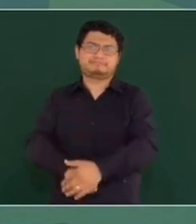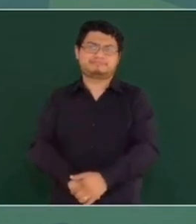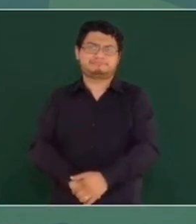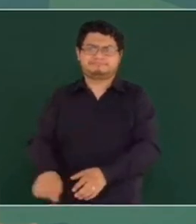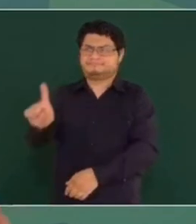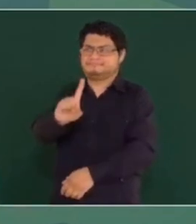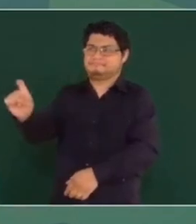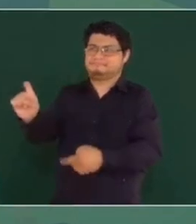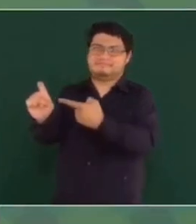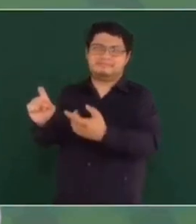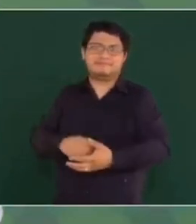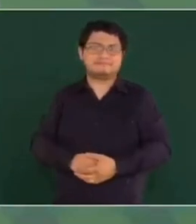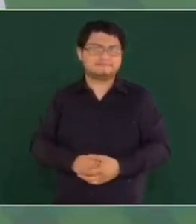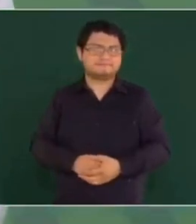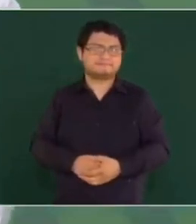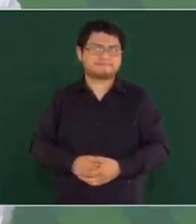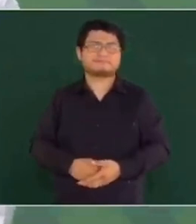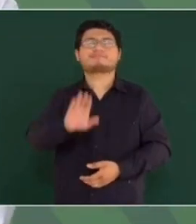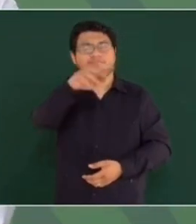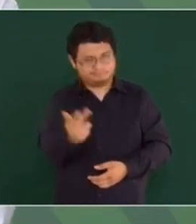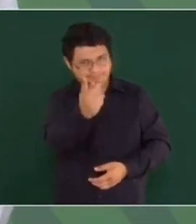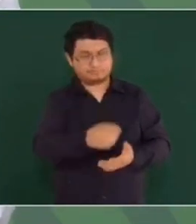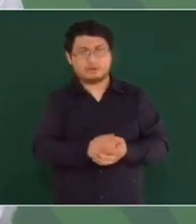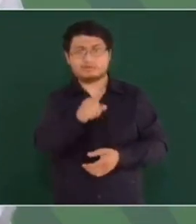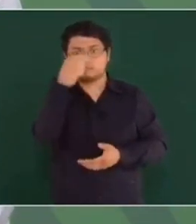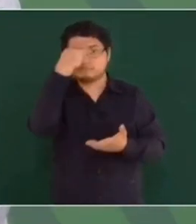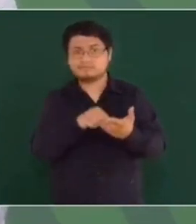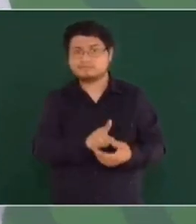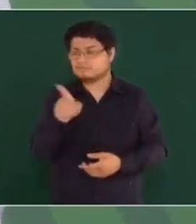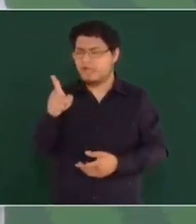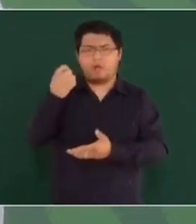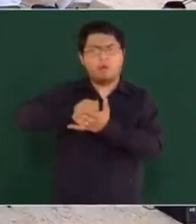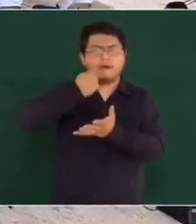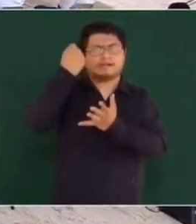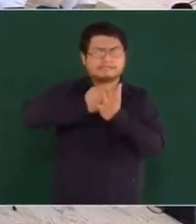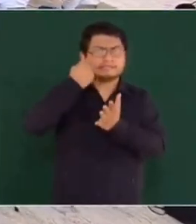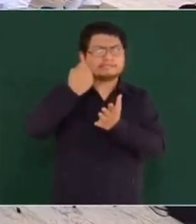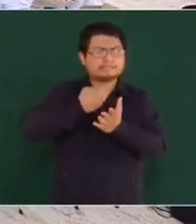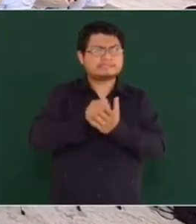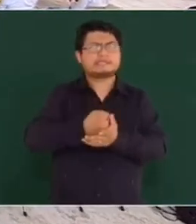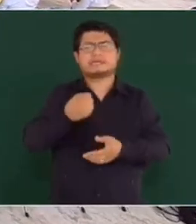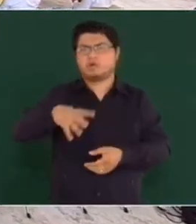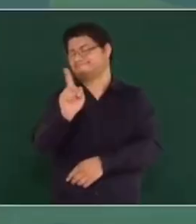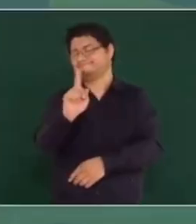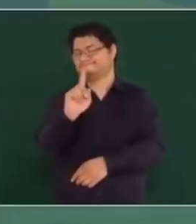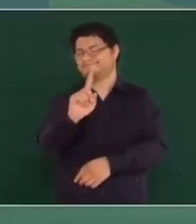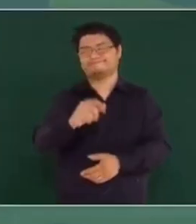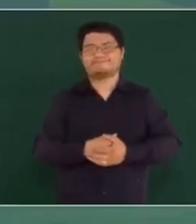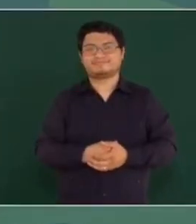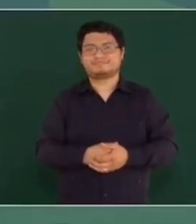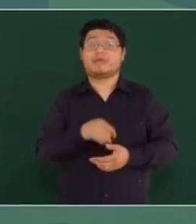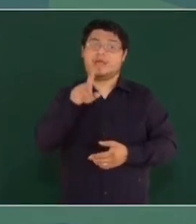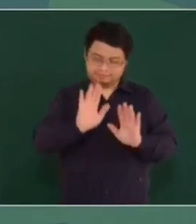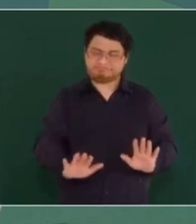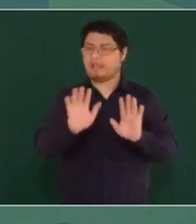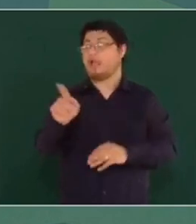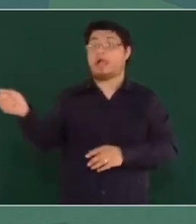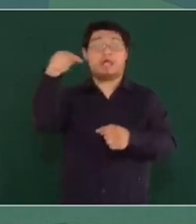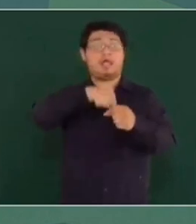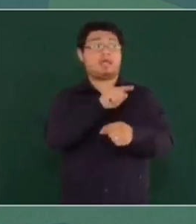Hay como 100 ¿Ustedes creen que esos están luchando por transformar a México, por ideales? No, pero se van a apuntar todos